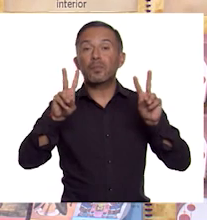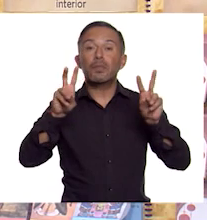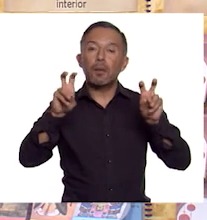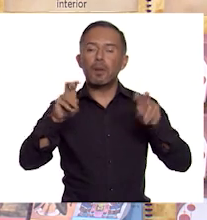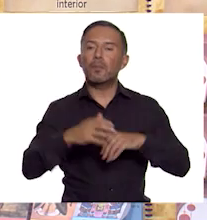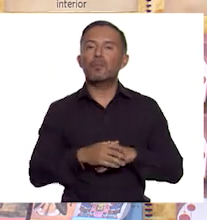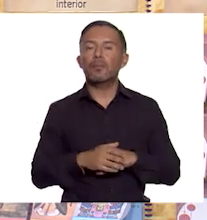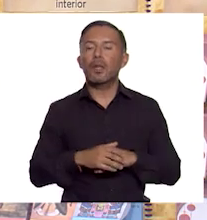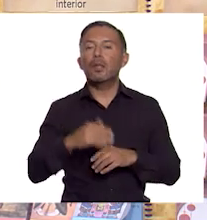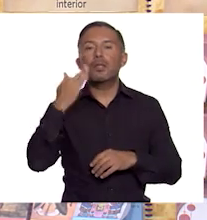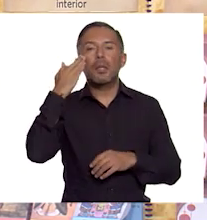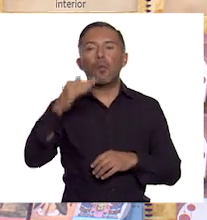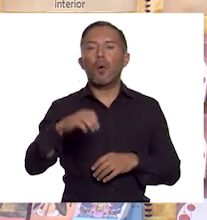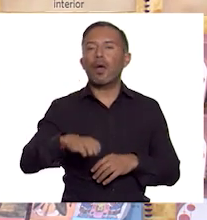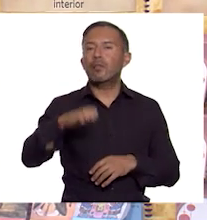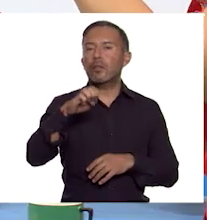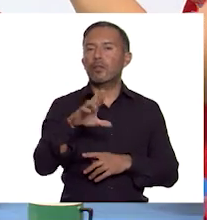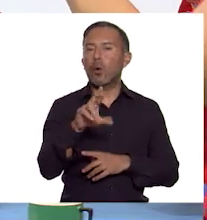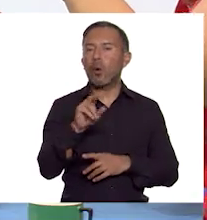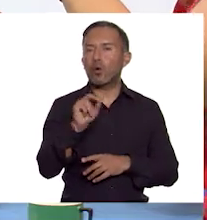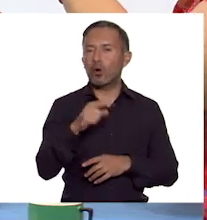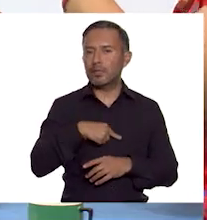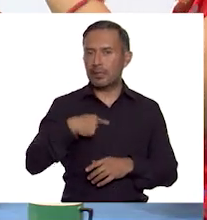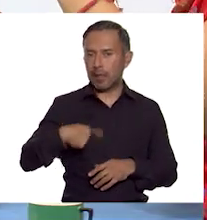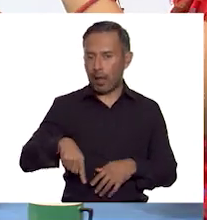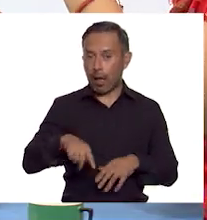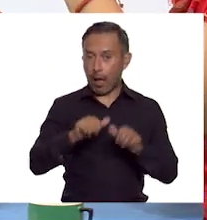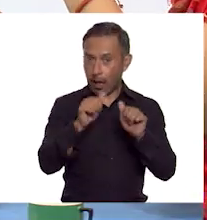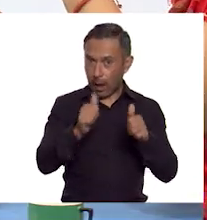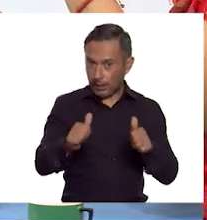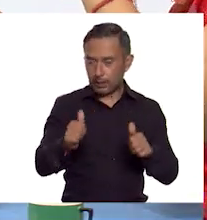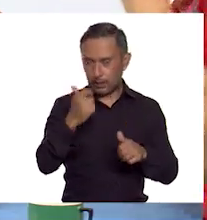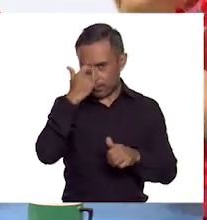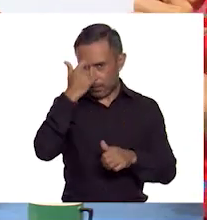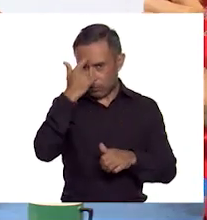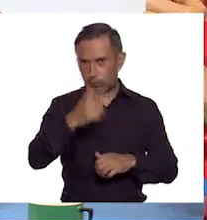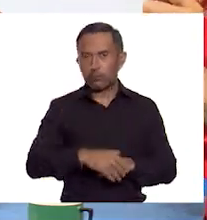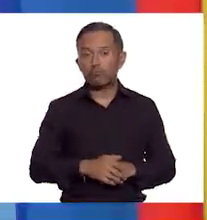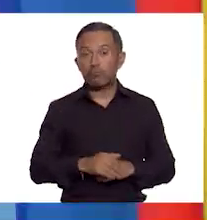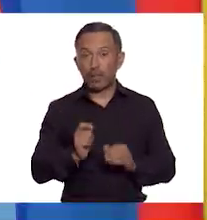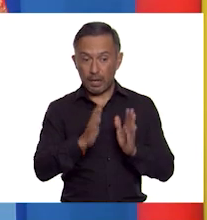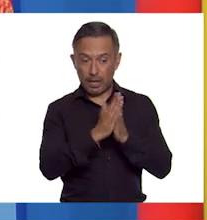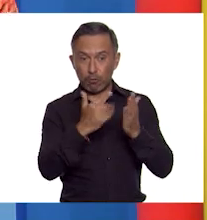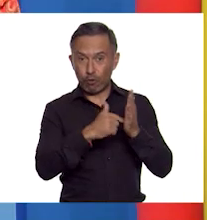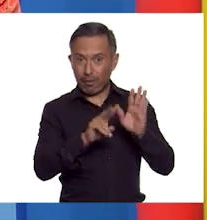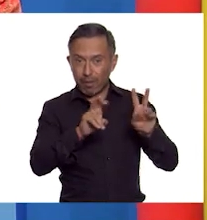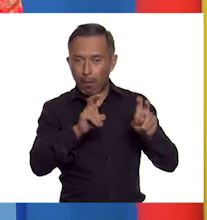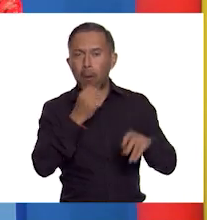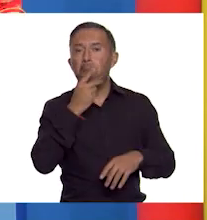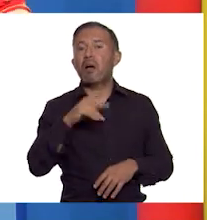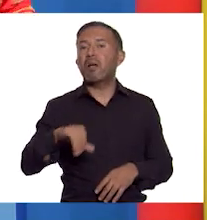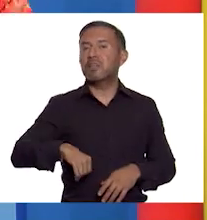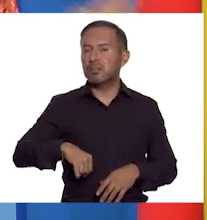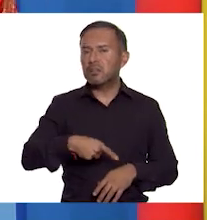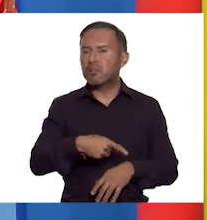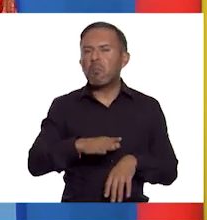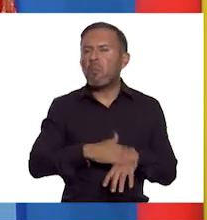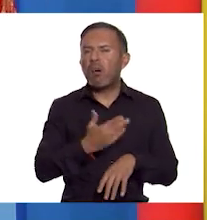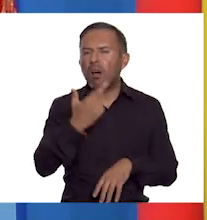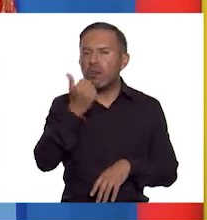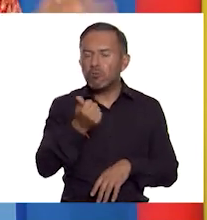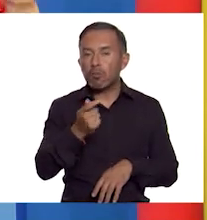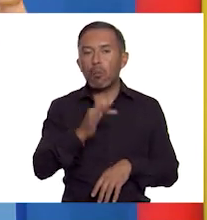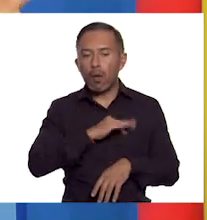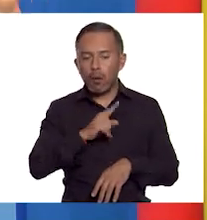oro china, arte e inventos. Esta sección del libro es muy interesante porque nos acerca a los inventos